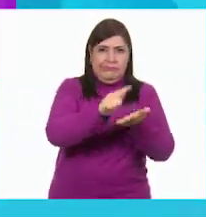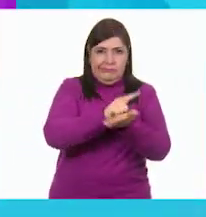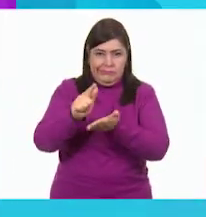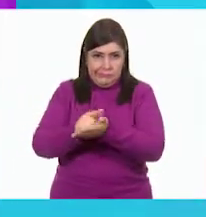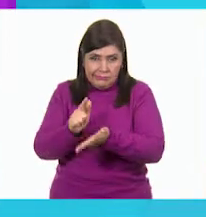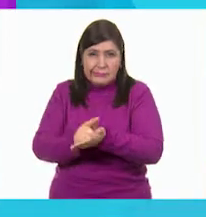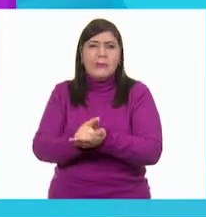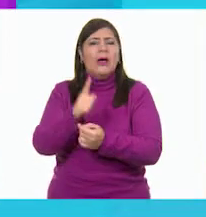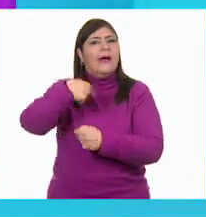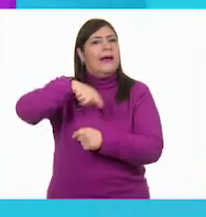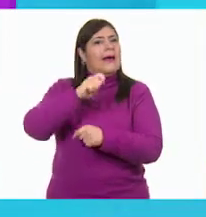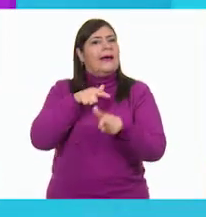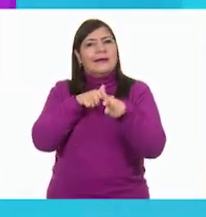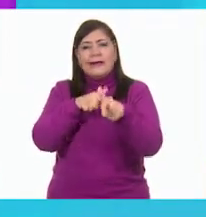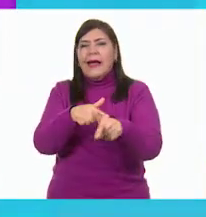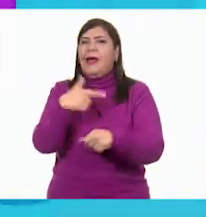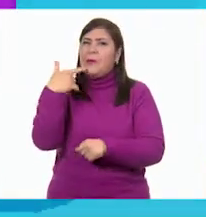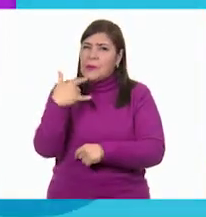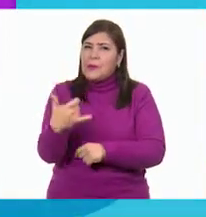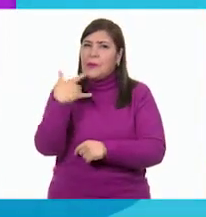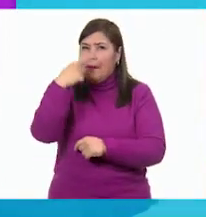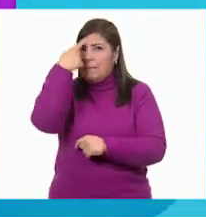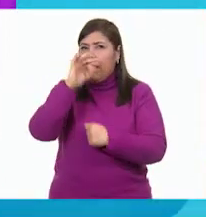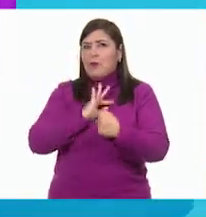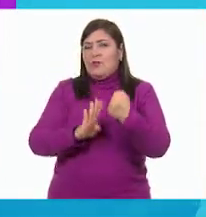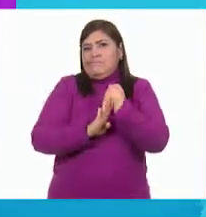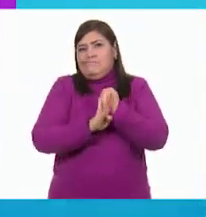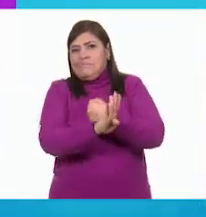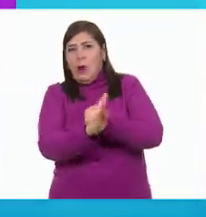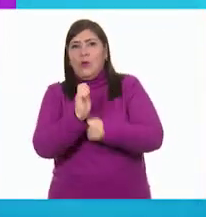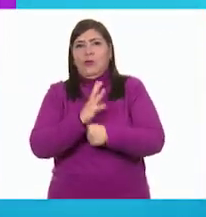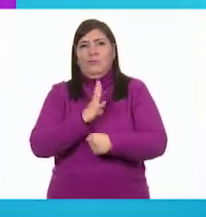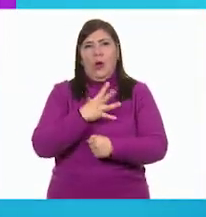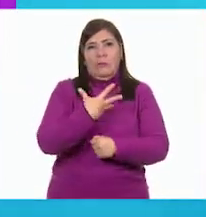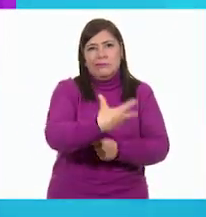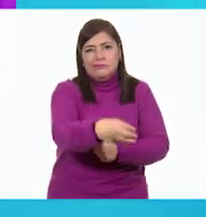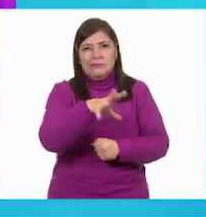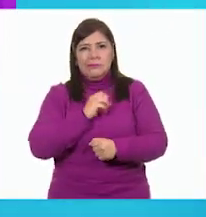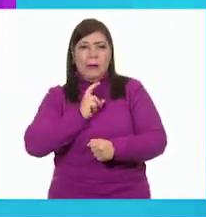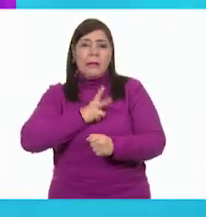Sigamos luchando juntos contra este virus cuidándonos los unos a los otros.